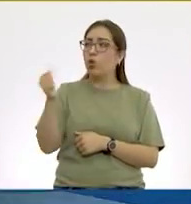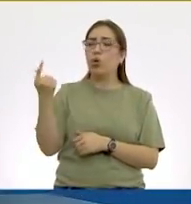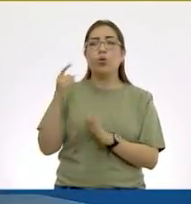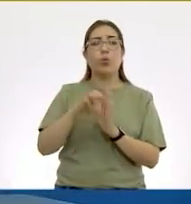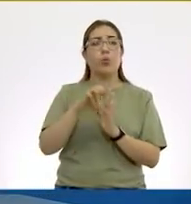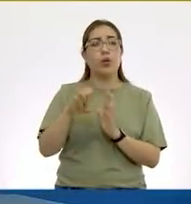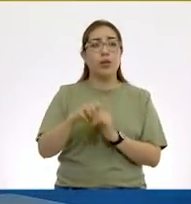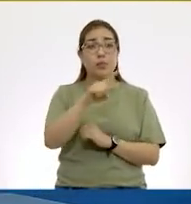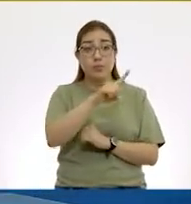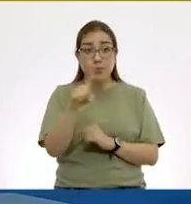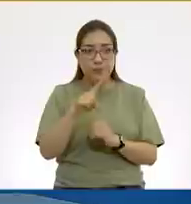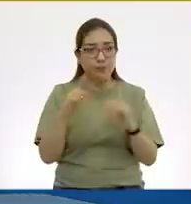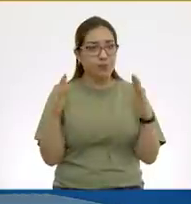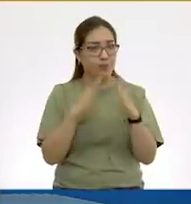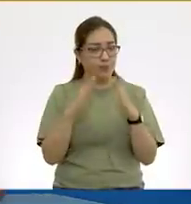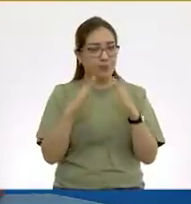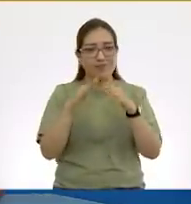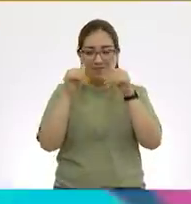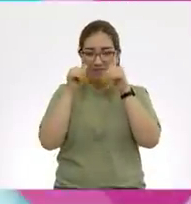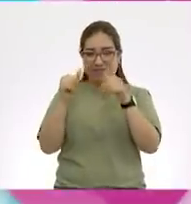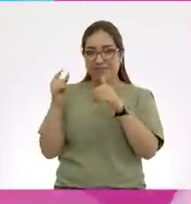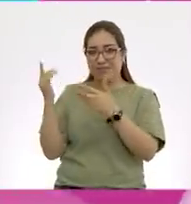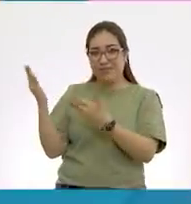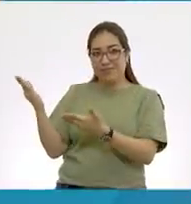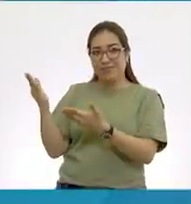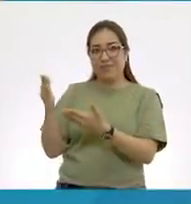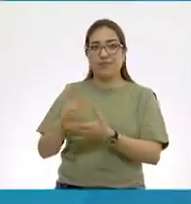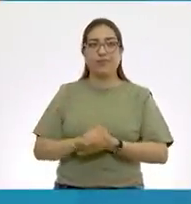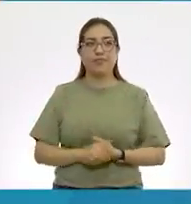En casa, por favor, mucha atención, obsérvenlo.